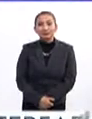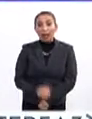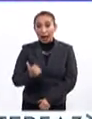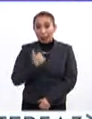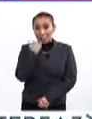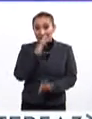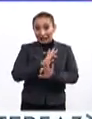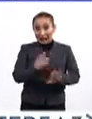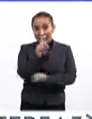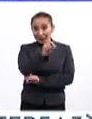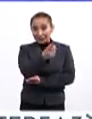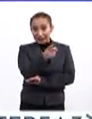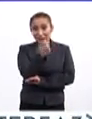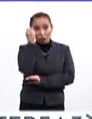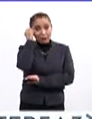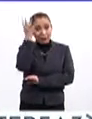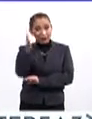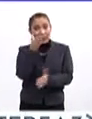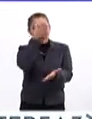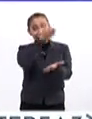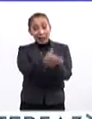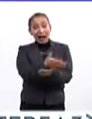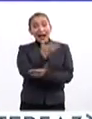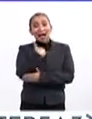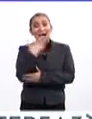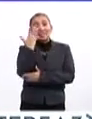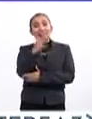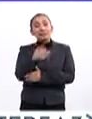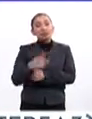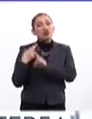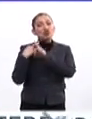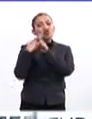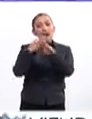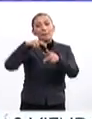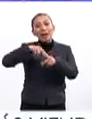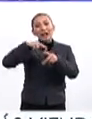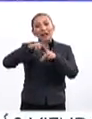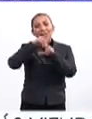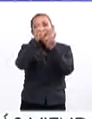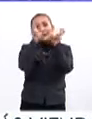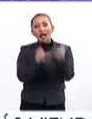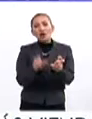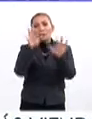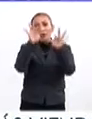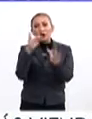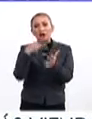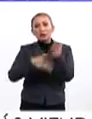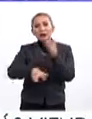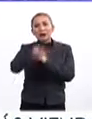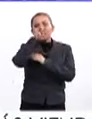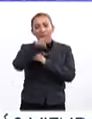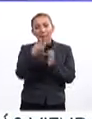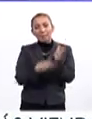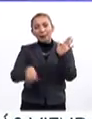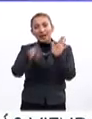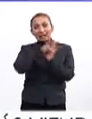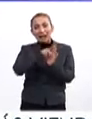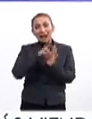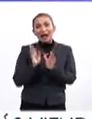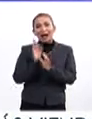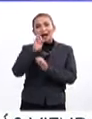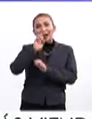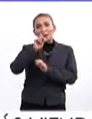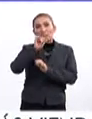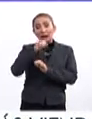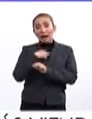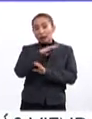Aprovechando que ya es diciembre, no olvides asistir al décimo aniversario del Parque de Hielo Invierno 2018 en la Plaza de la República.